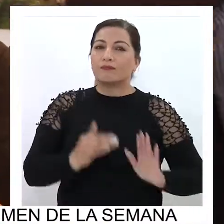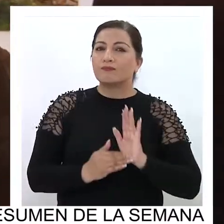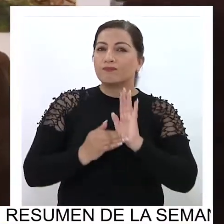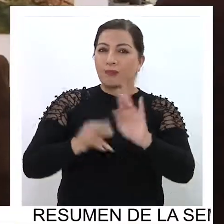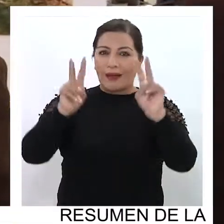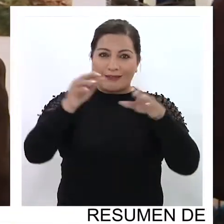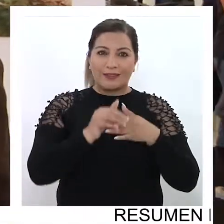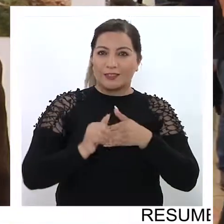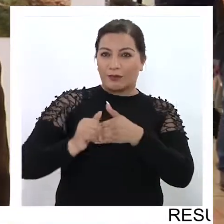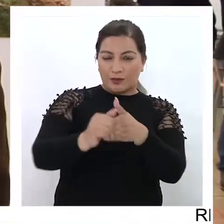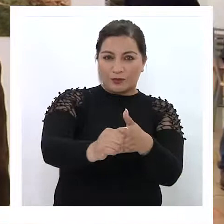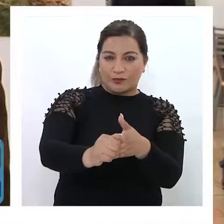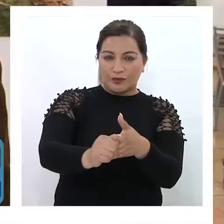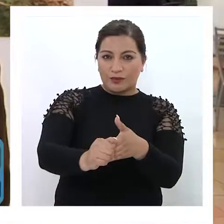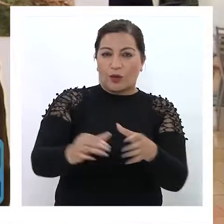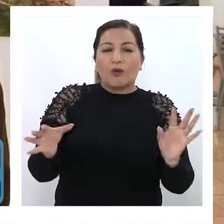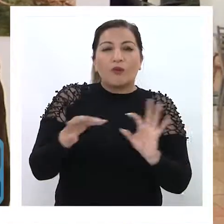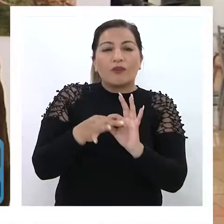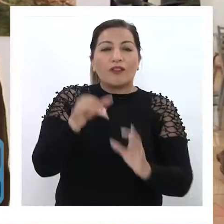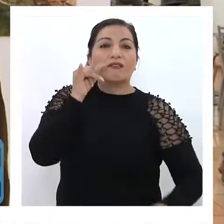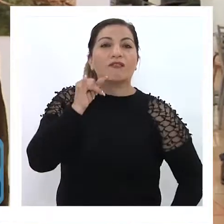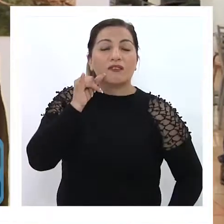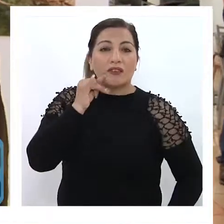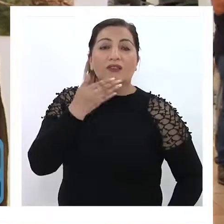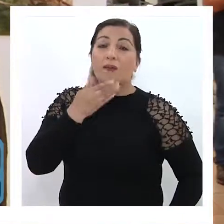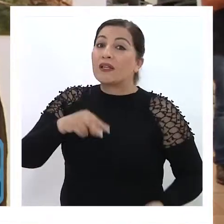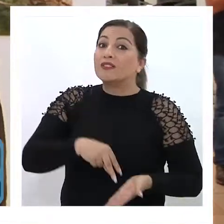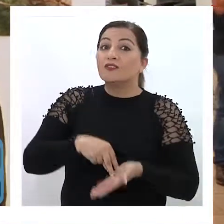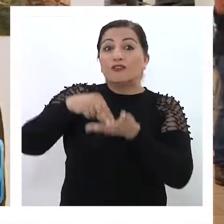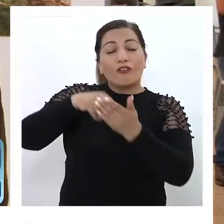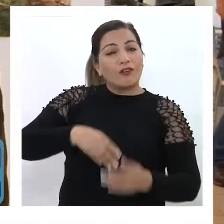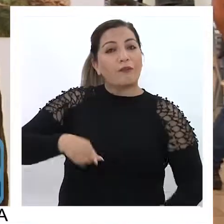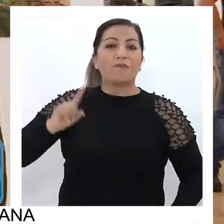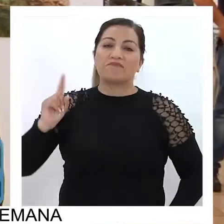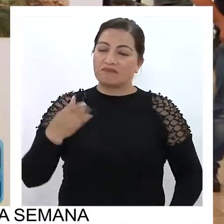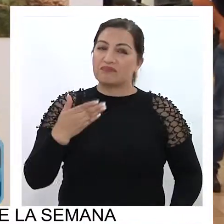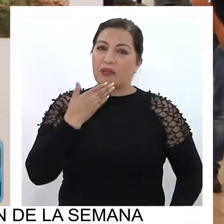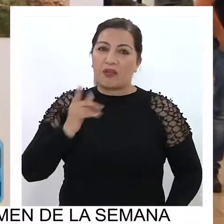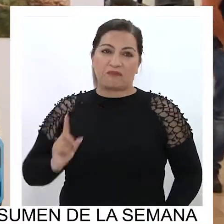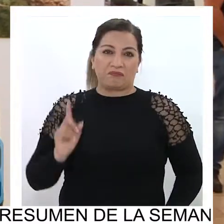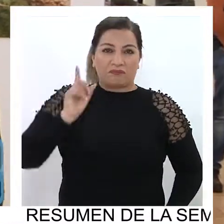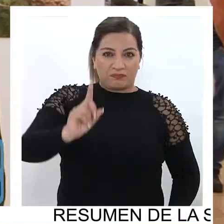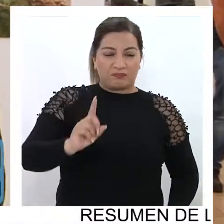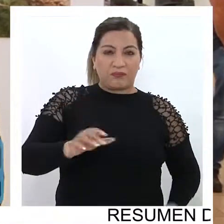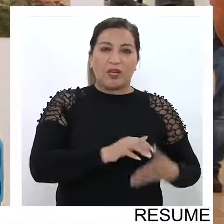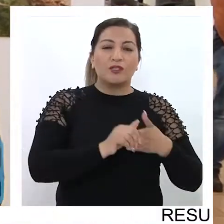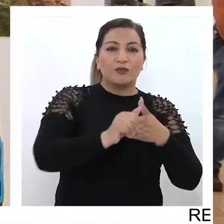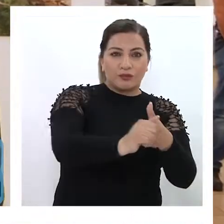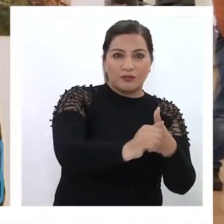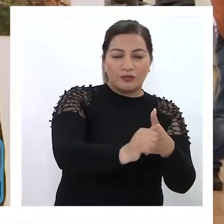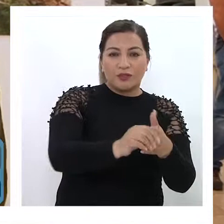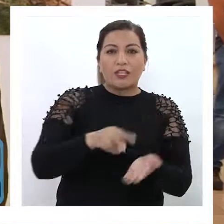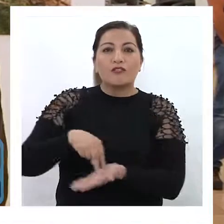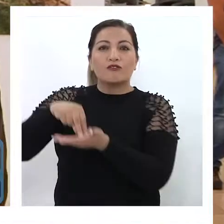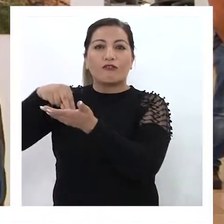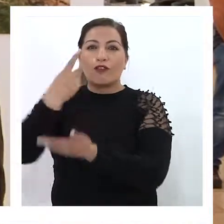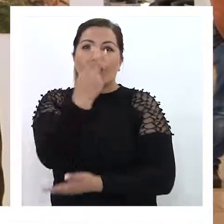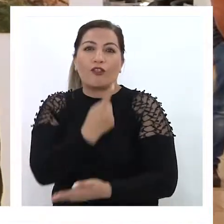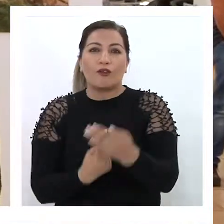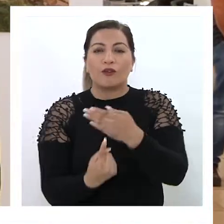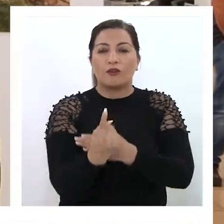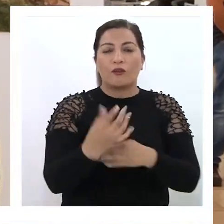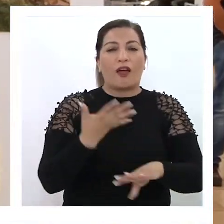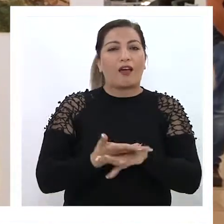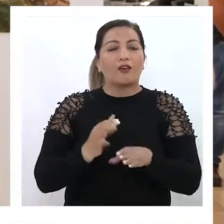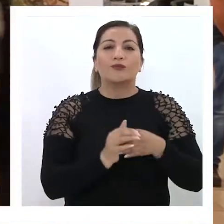los aspectos turísticos asociados a nuestra región. En Zona Franca no podía estar ausente, hoy día el turismo y Zona Franca van de la mano, hay un